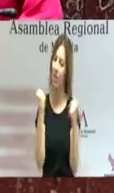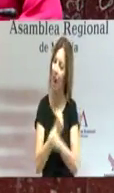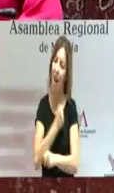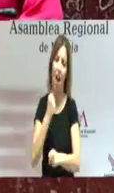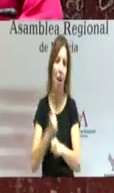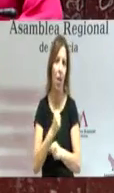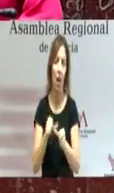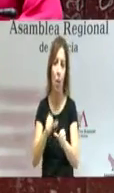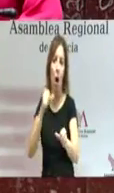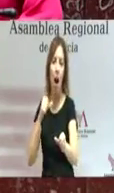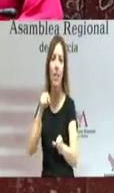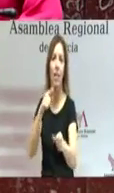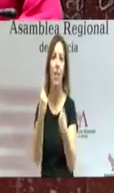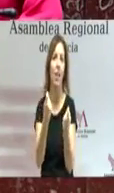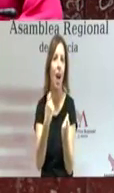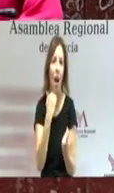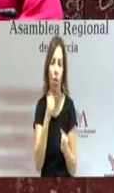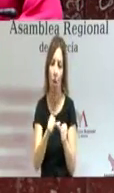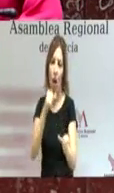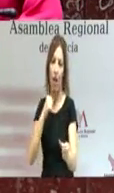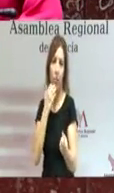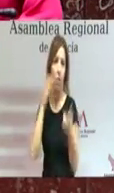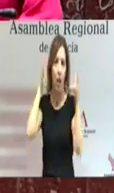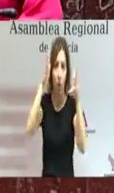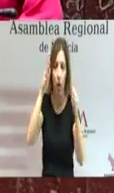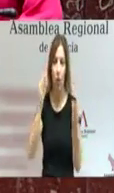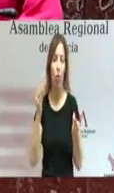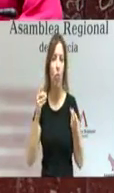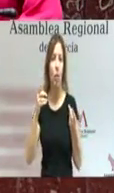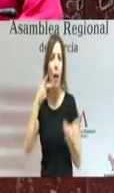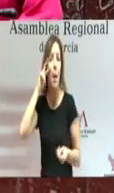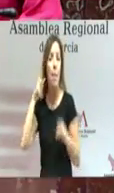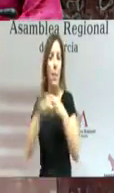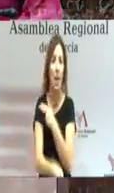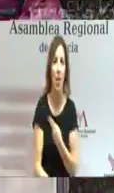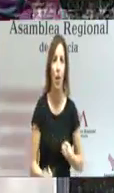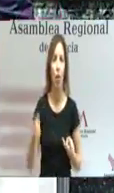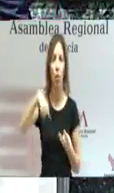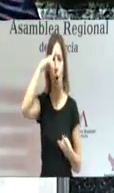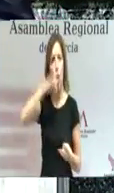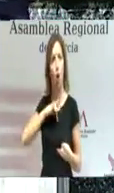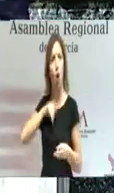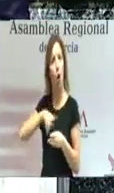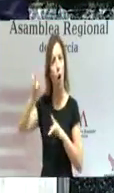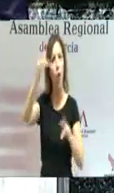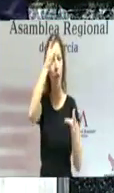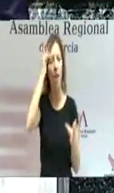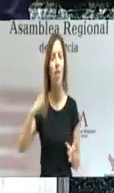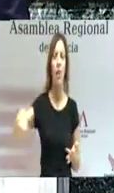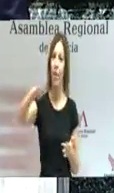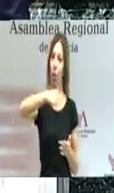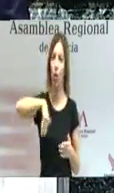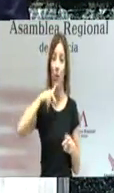antes de que esto suceda, en la educación, en la prevención, en la toma de conciencia de todos, para erradicar definitivamente